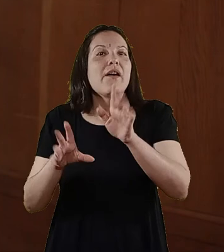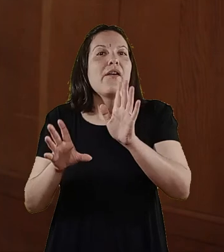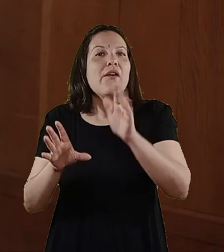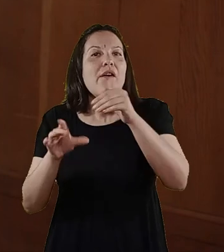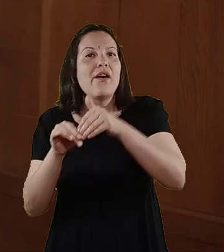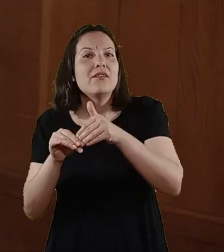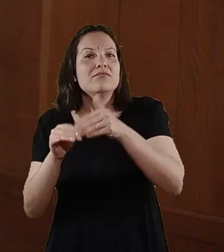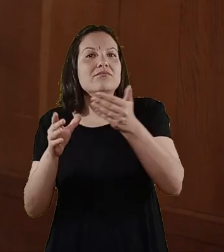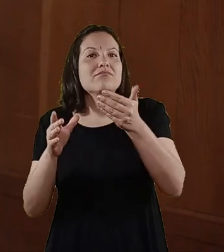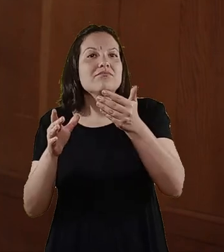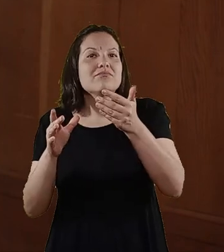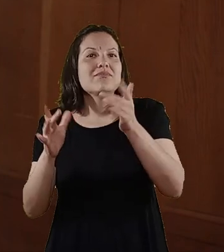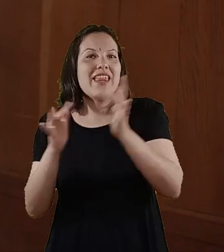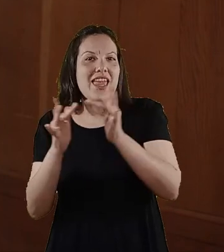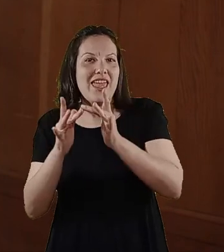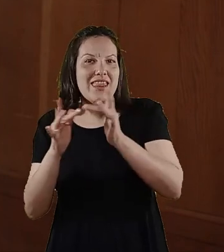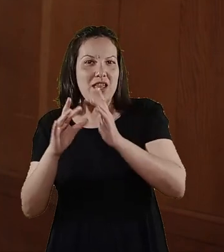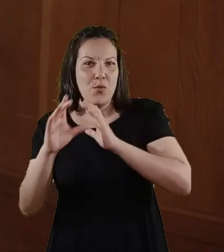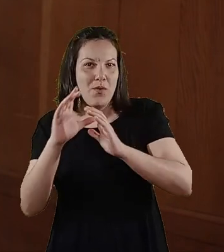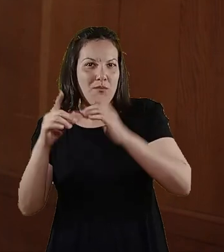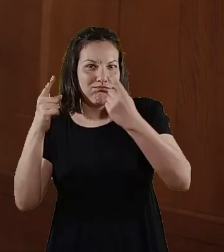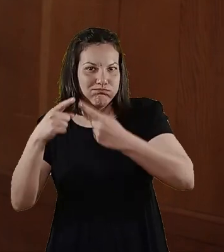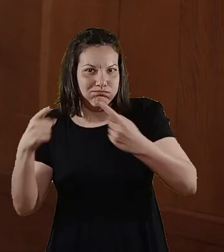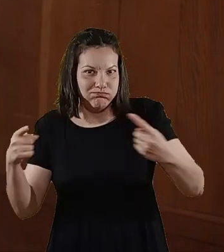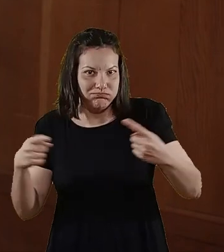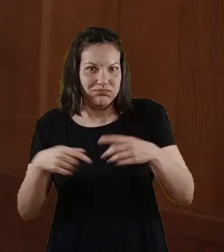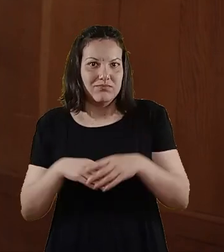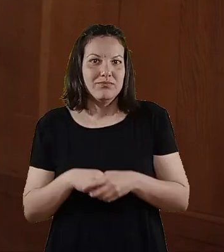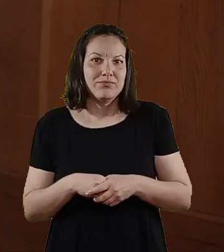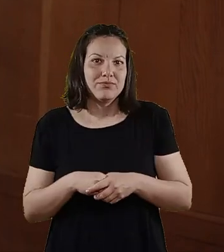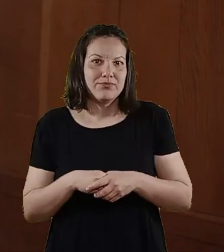pero dentro de los medios digitales de comunicación.